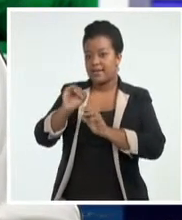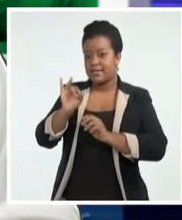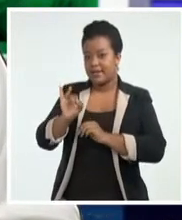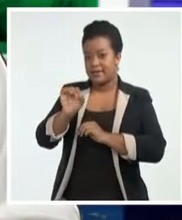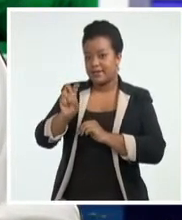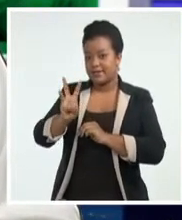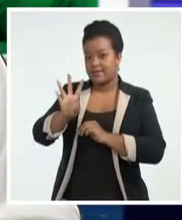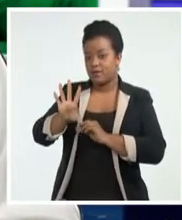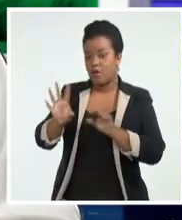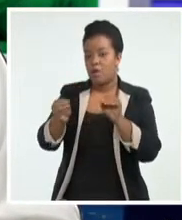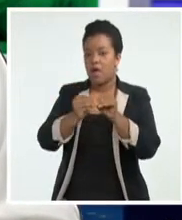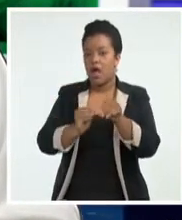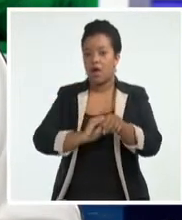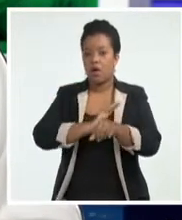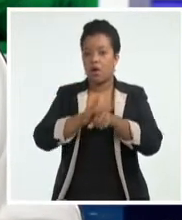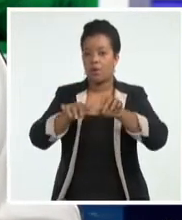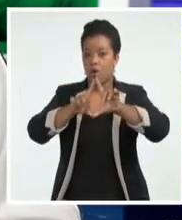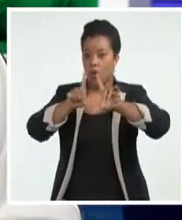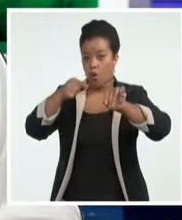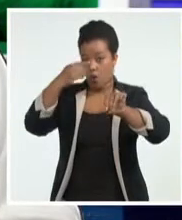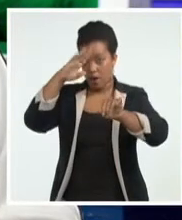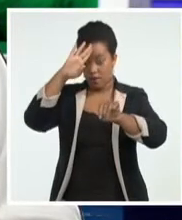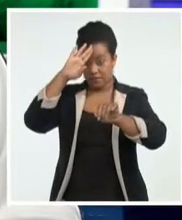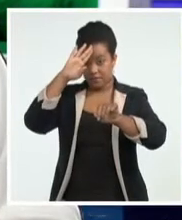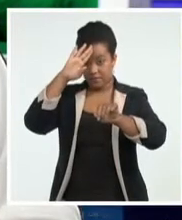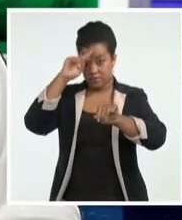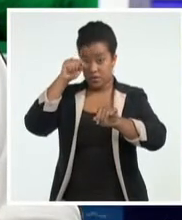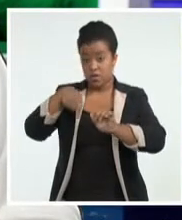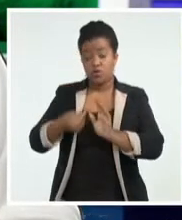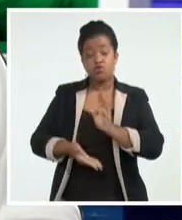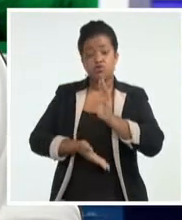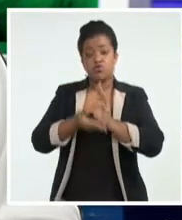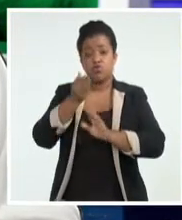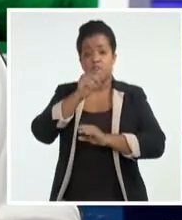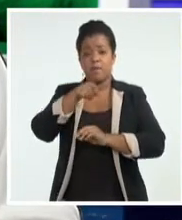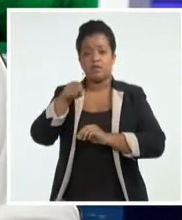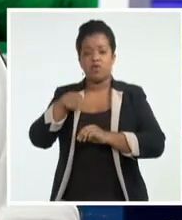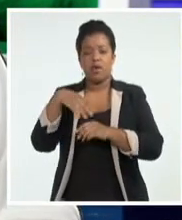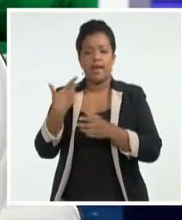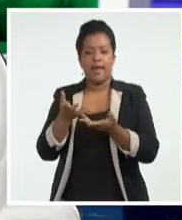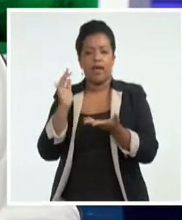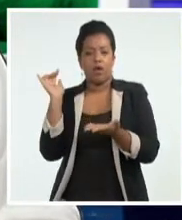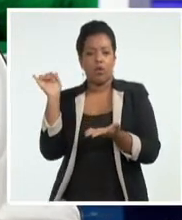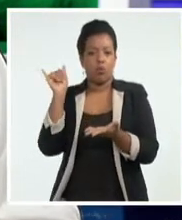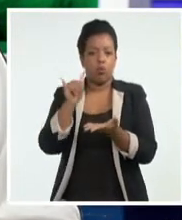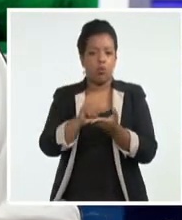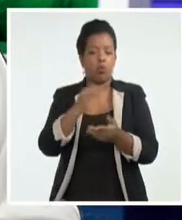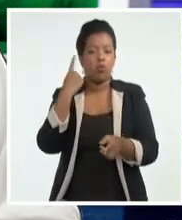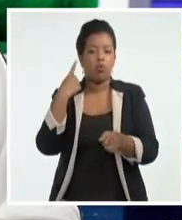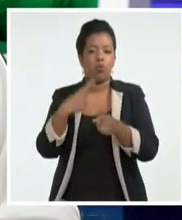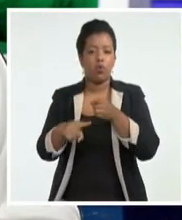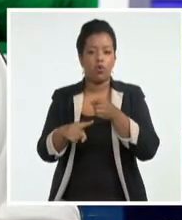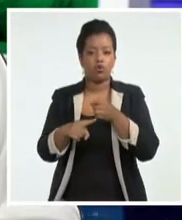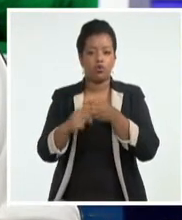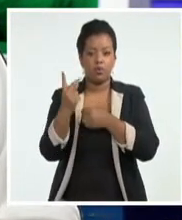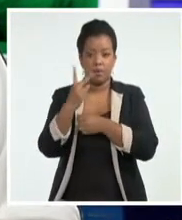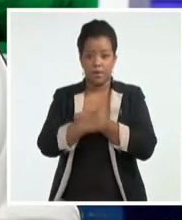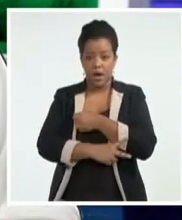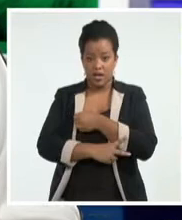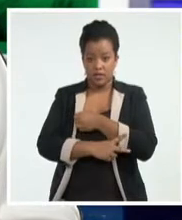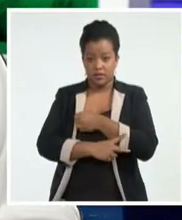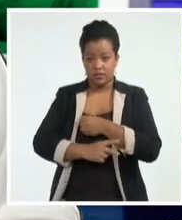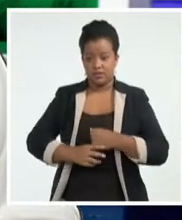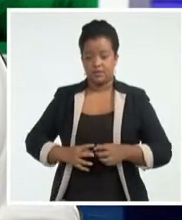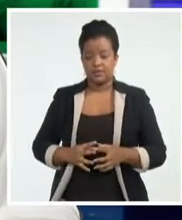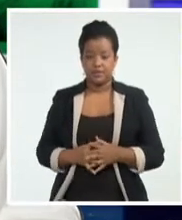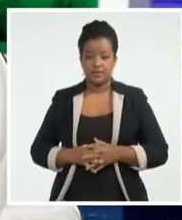autóctona de la enfermedad. Se incrementa el número de pacientes importados, de casos importados, que se diagnostican en